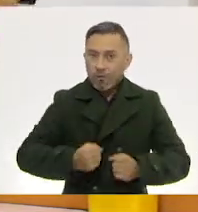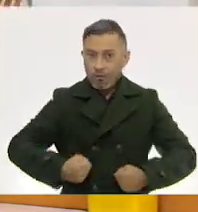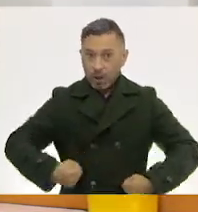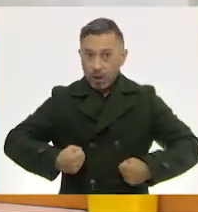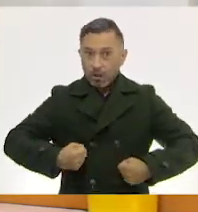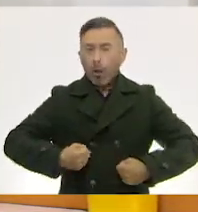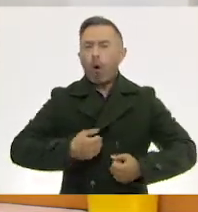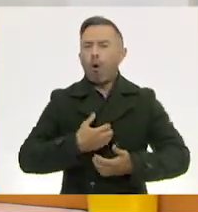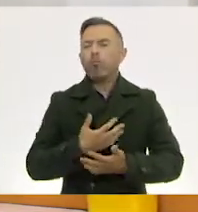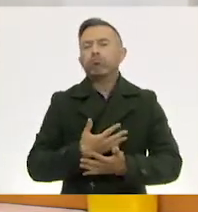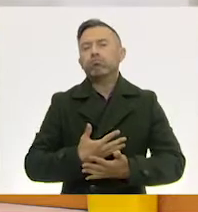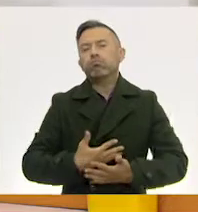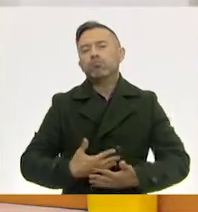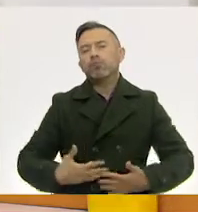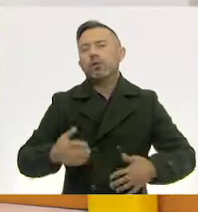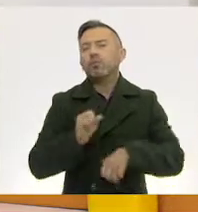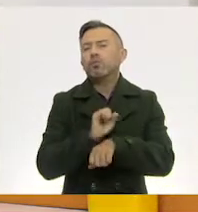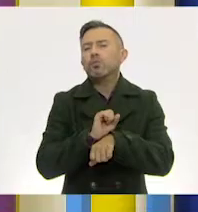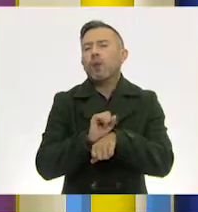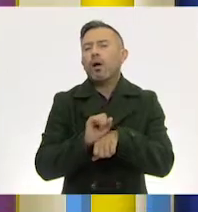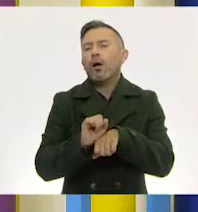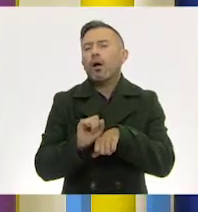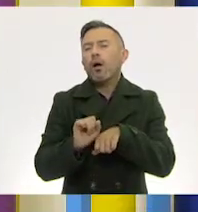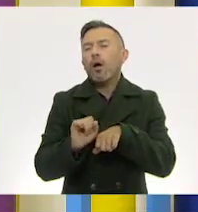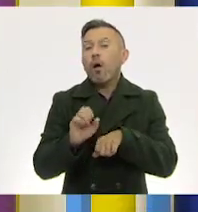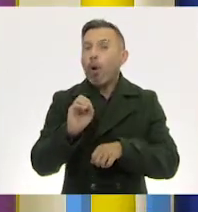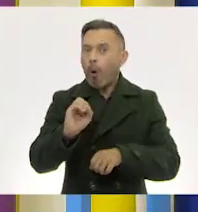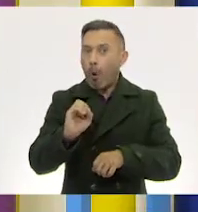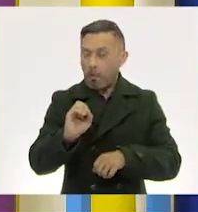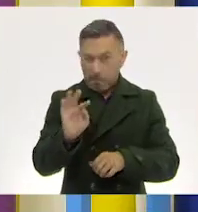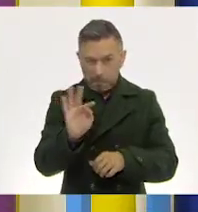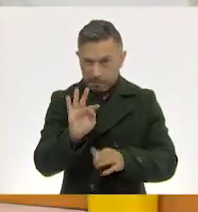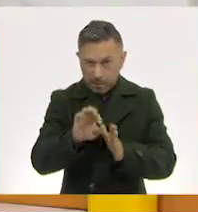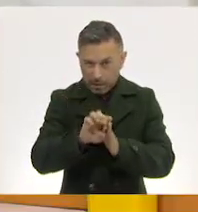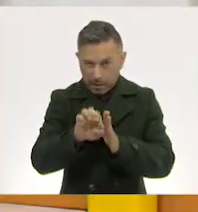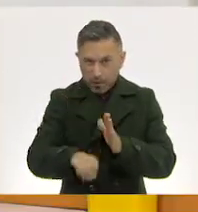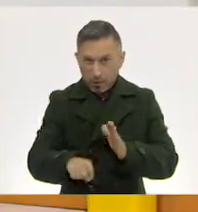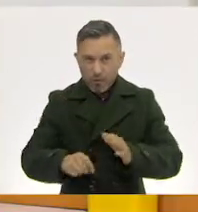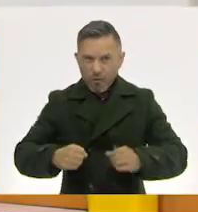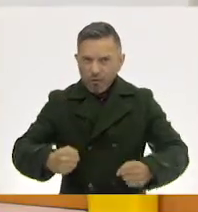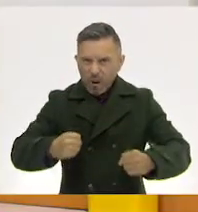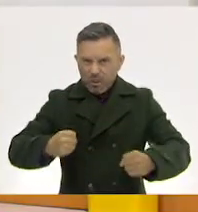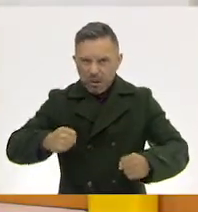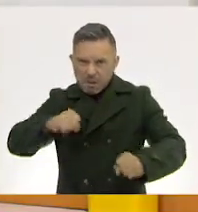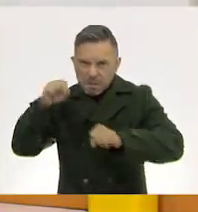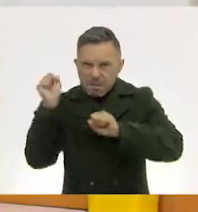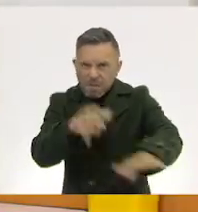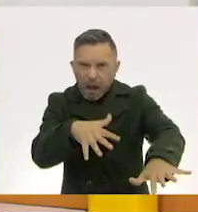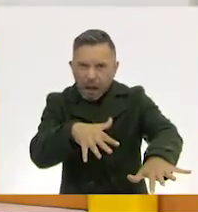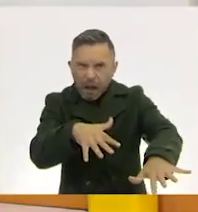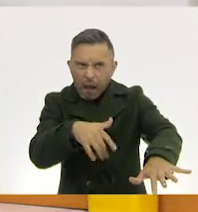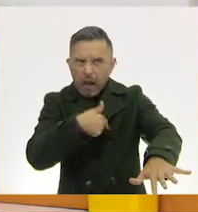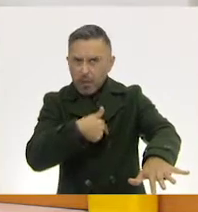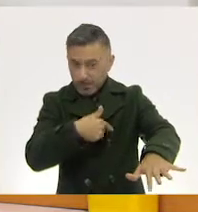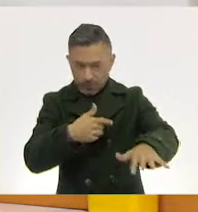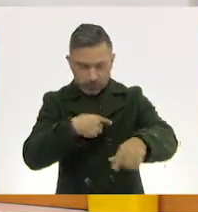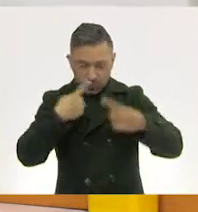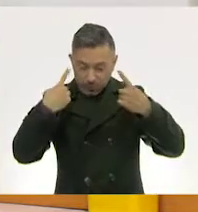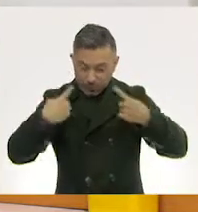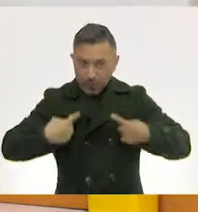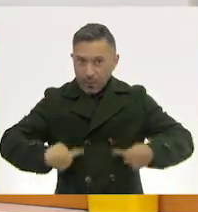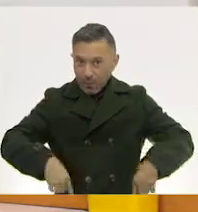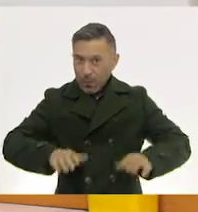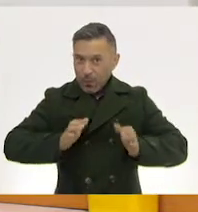muy lentos como la hoja. O más rápidos. Por ejemplo, la fuerza de los rayos. El cuerpo, el movimiento